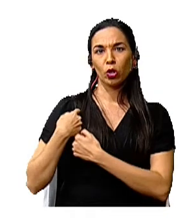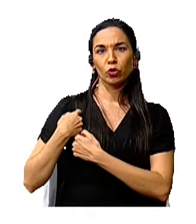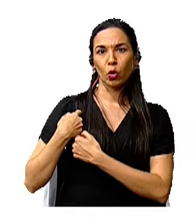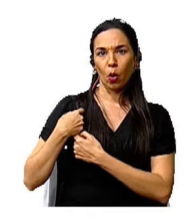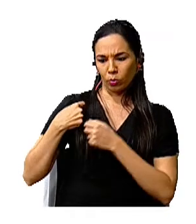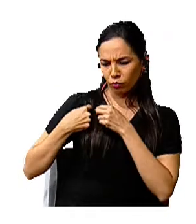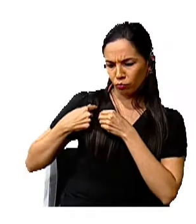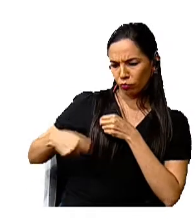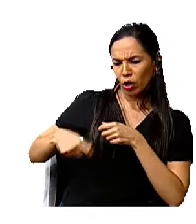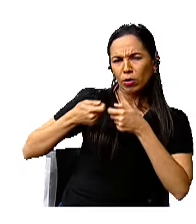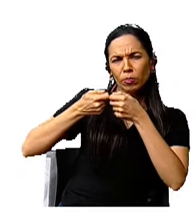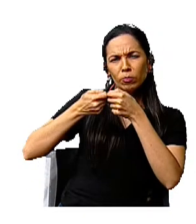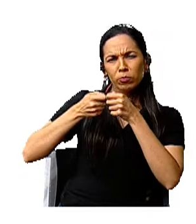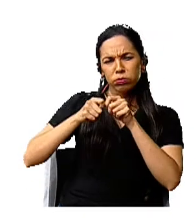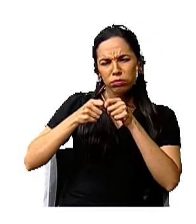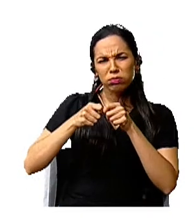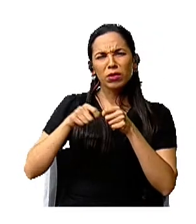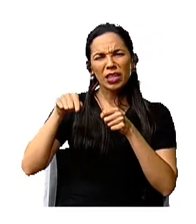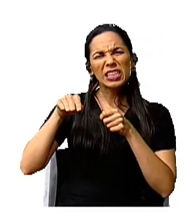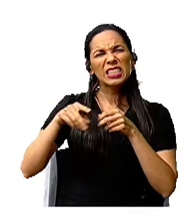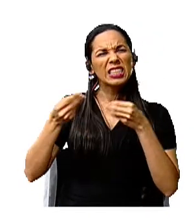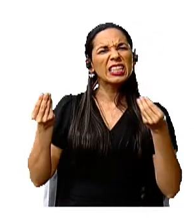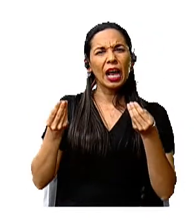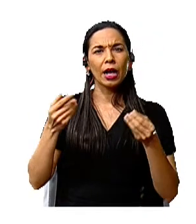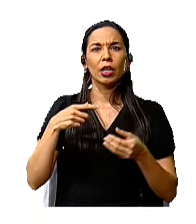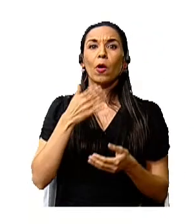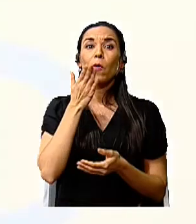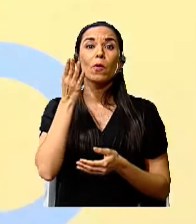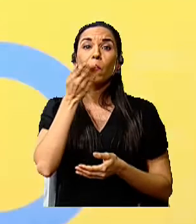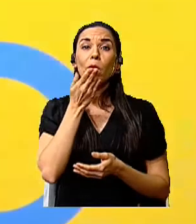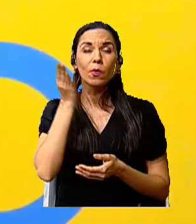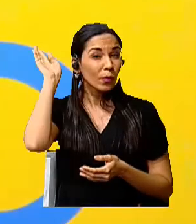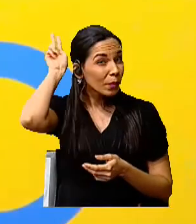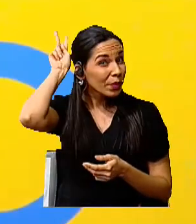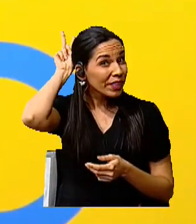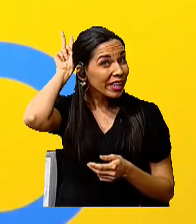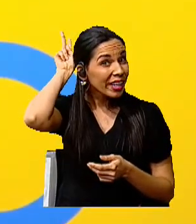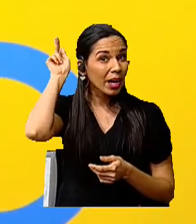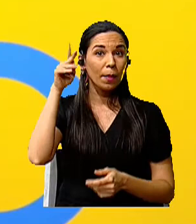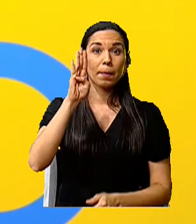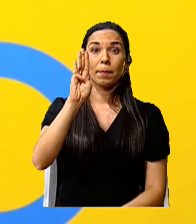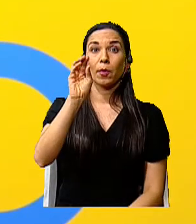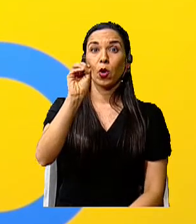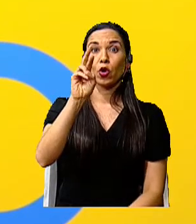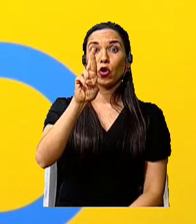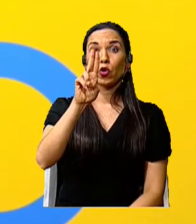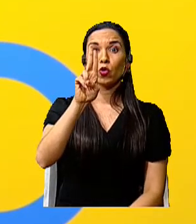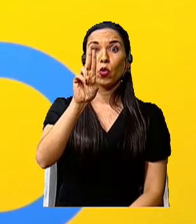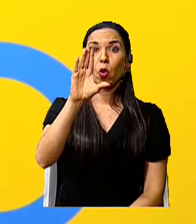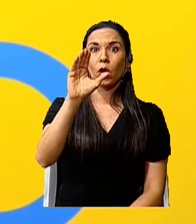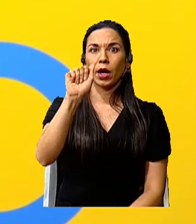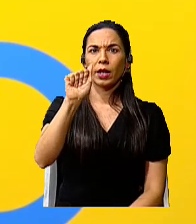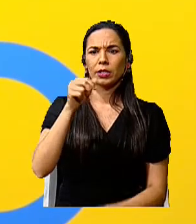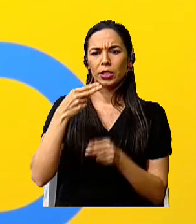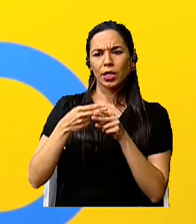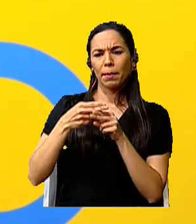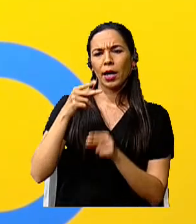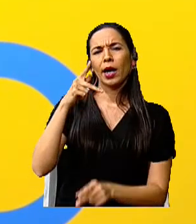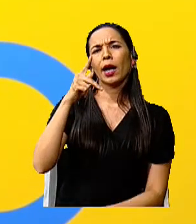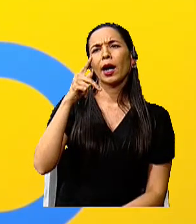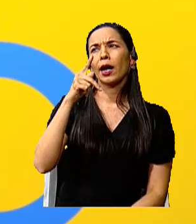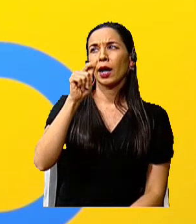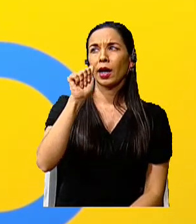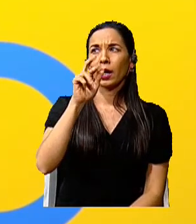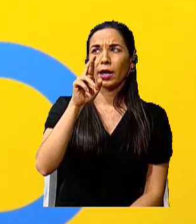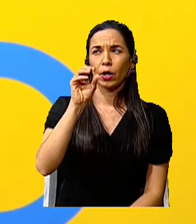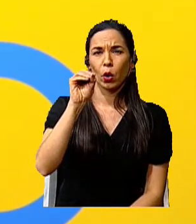bolso tejido por la indígena Boruca. Ella se llama Carol. Carol en